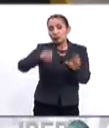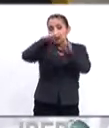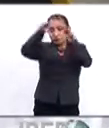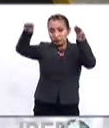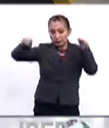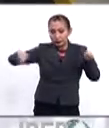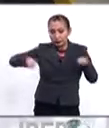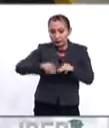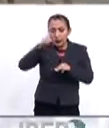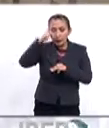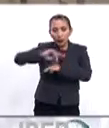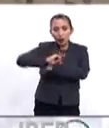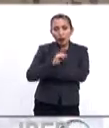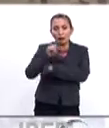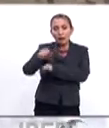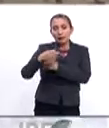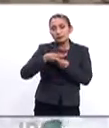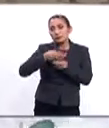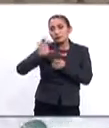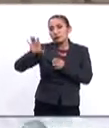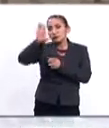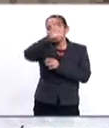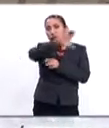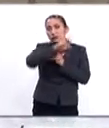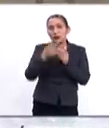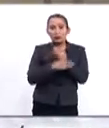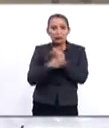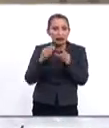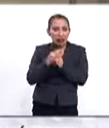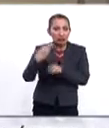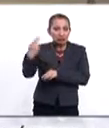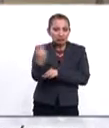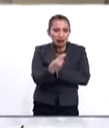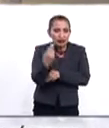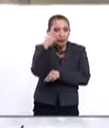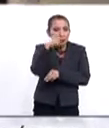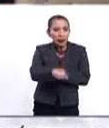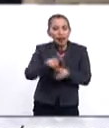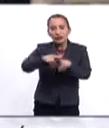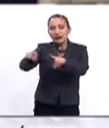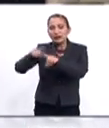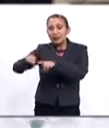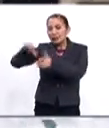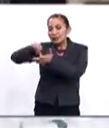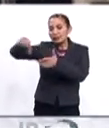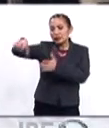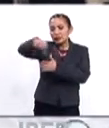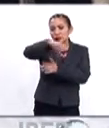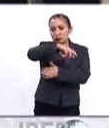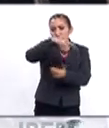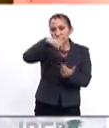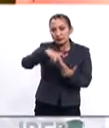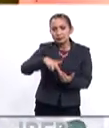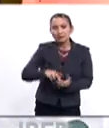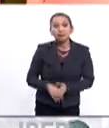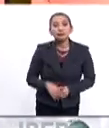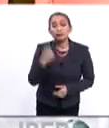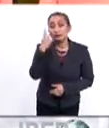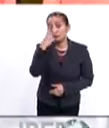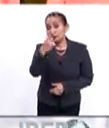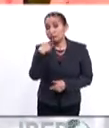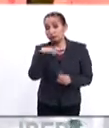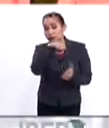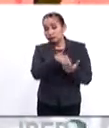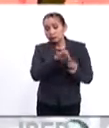metros cuadrados para albergar y distribuir todos los recursos necesarios para los diferentes centros de la región. Una